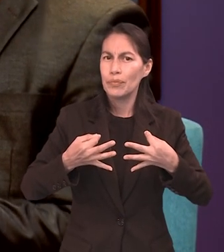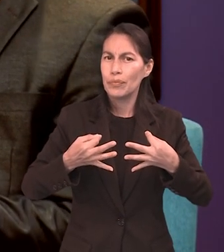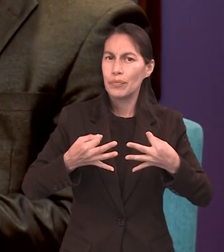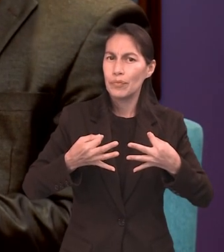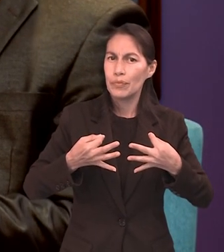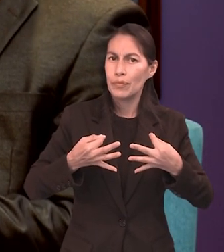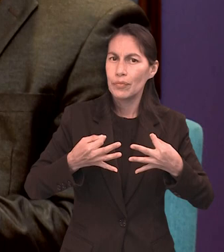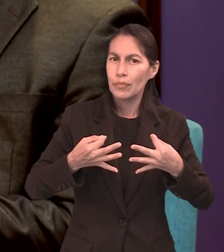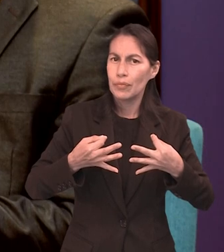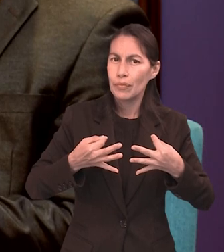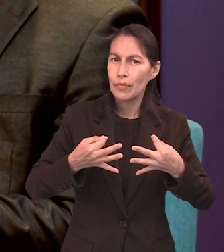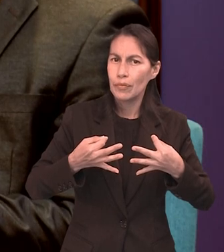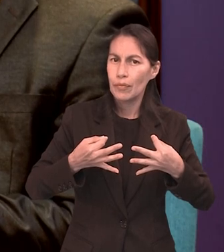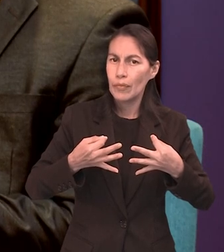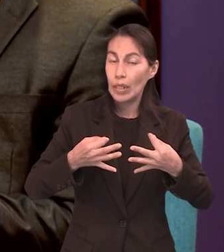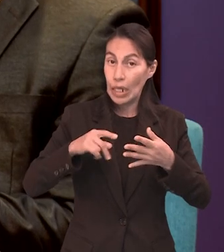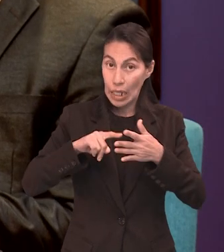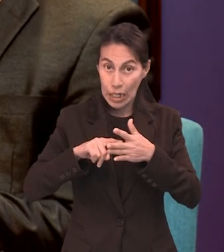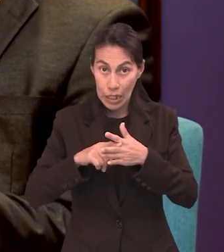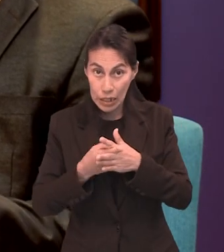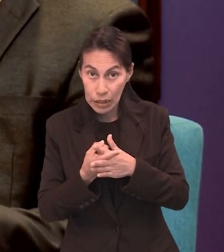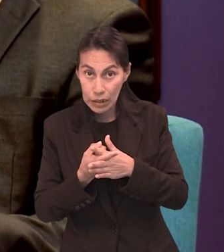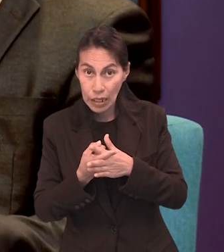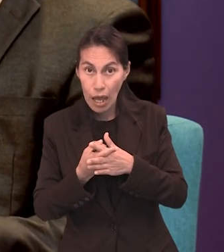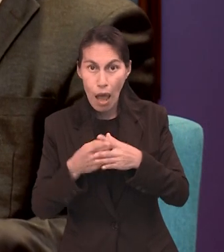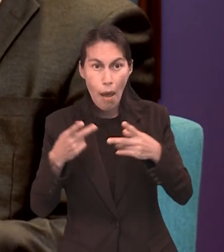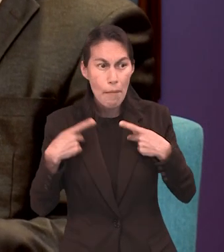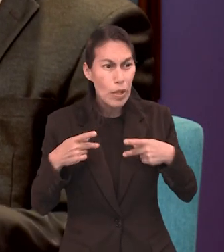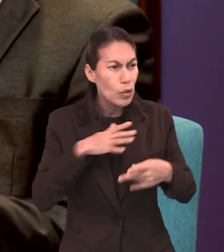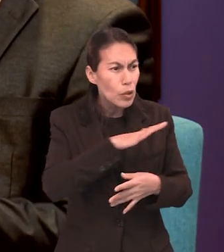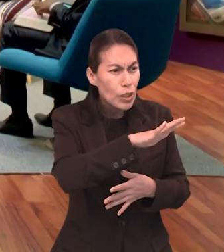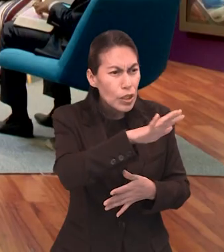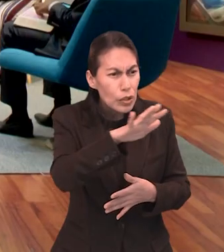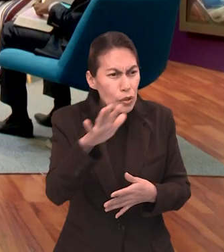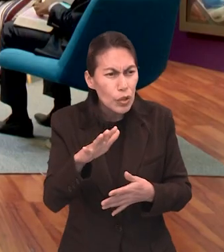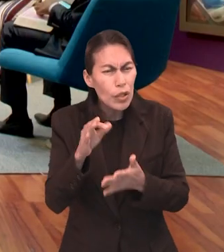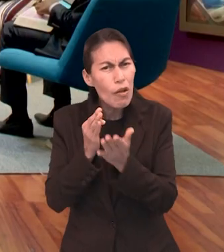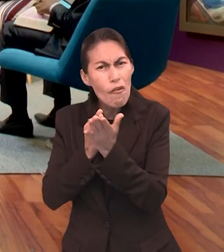este juicio comienza con el pueblo de Dios,